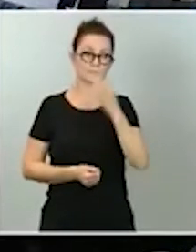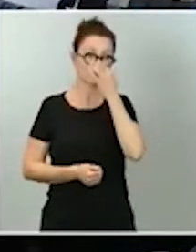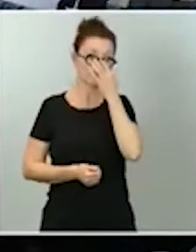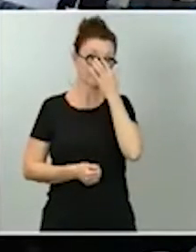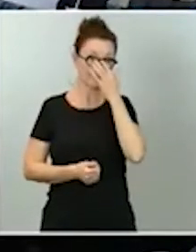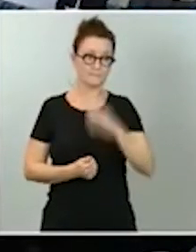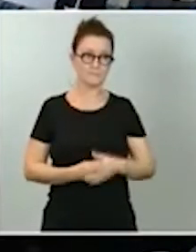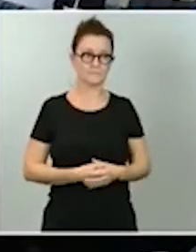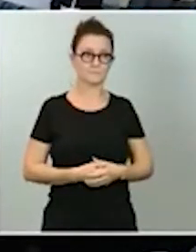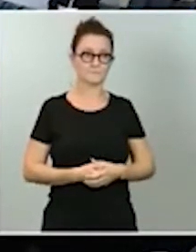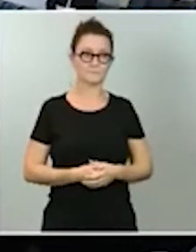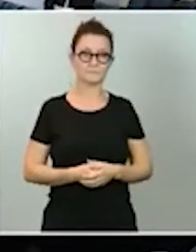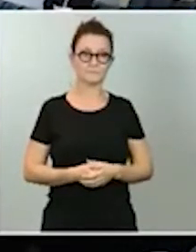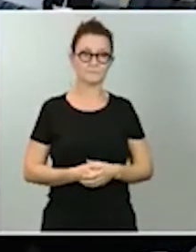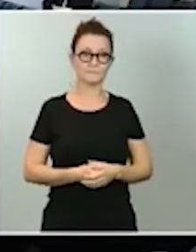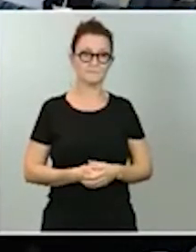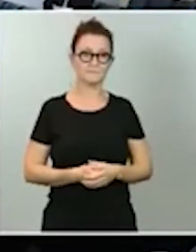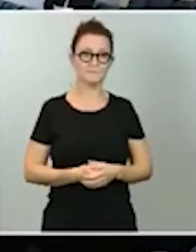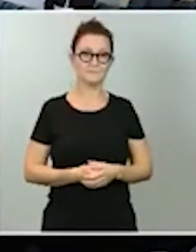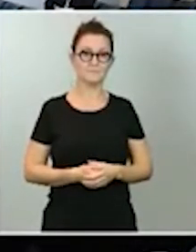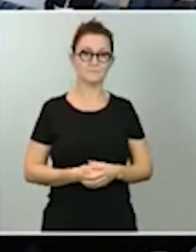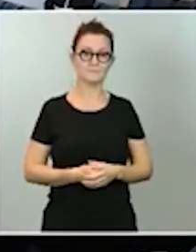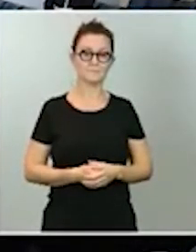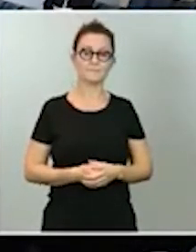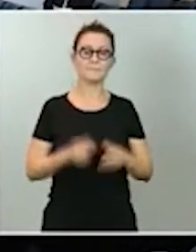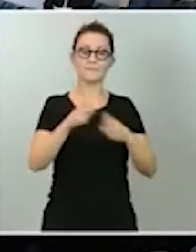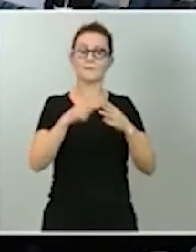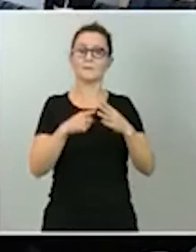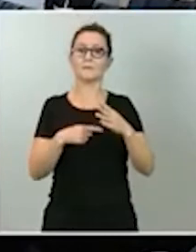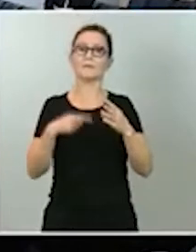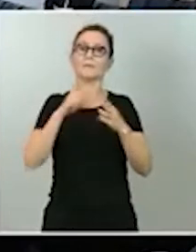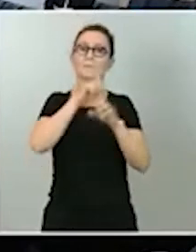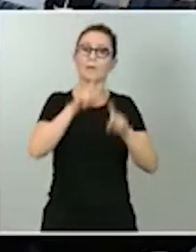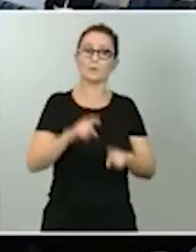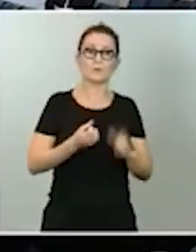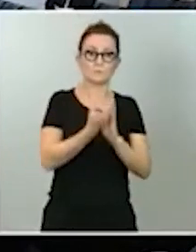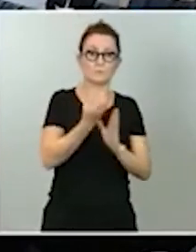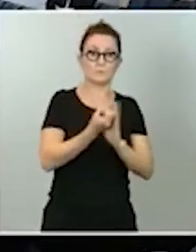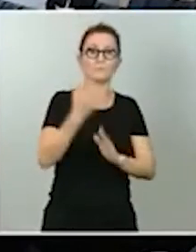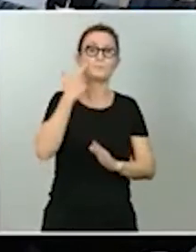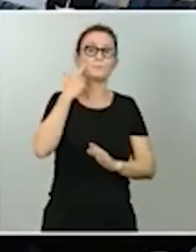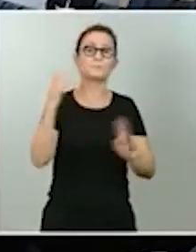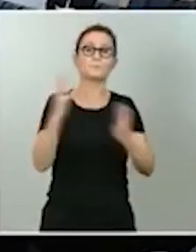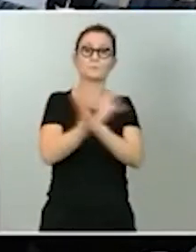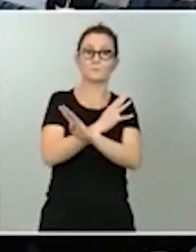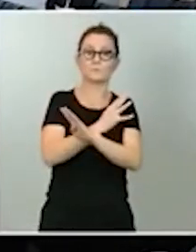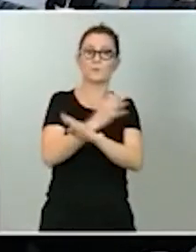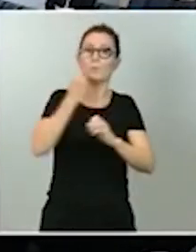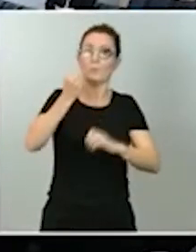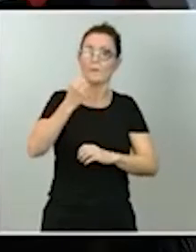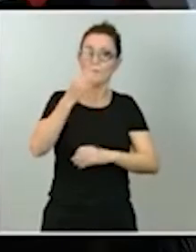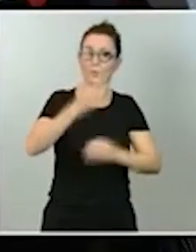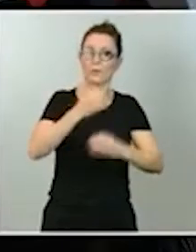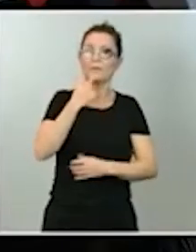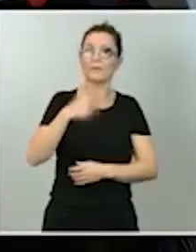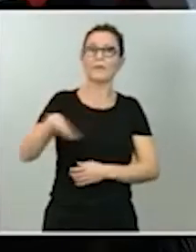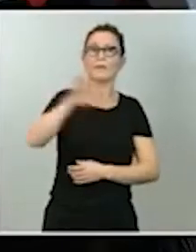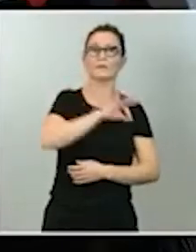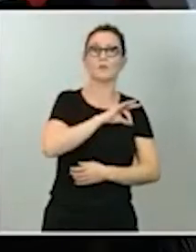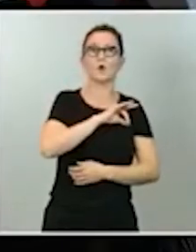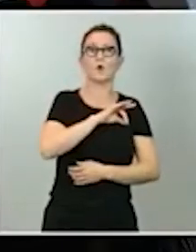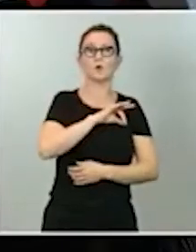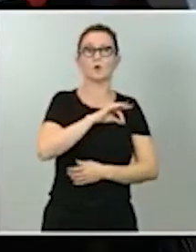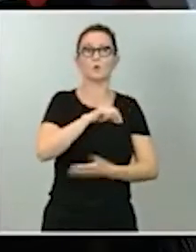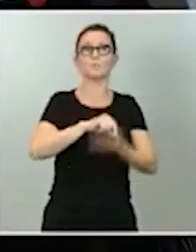Las tres preguntas son para la portavozquería. Sobre esto último, el Consejo General del Poder Judicial dice que no quieren tomar una decisión, digamos, acalorada,